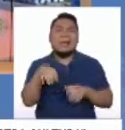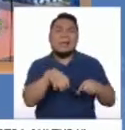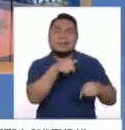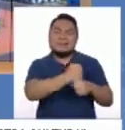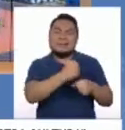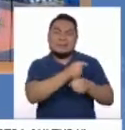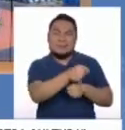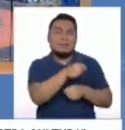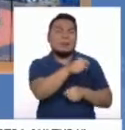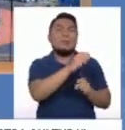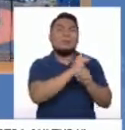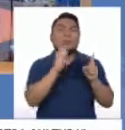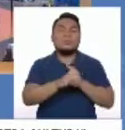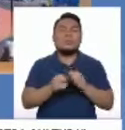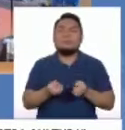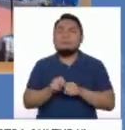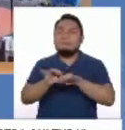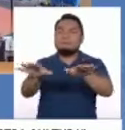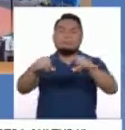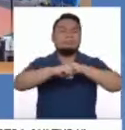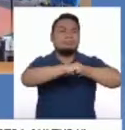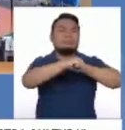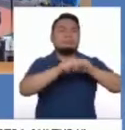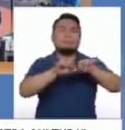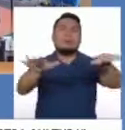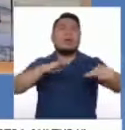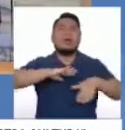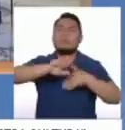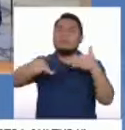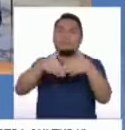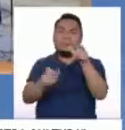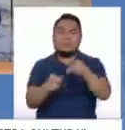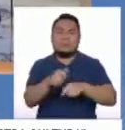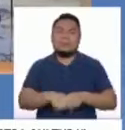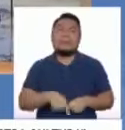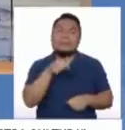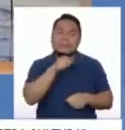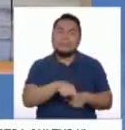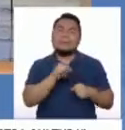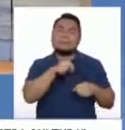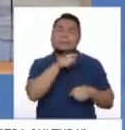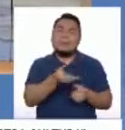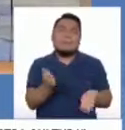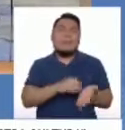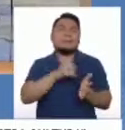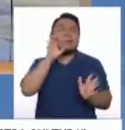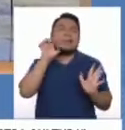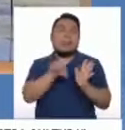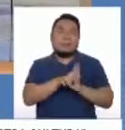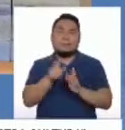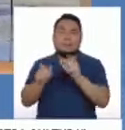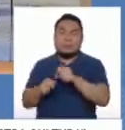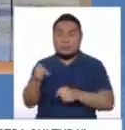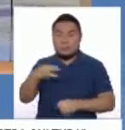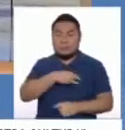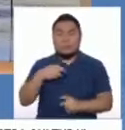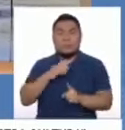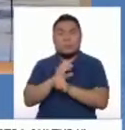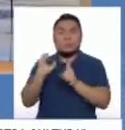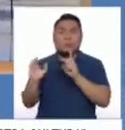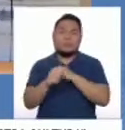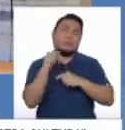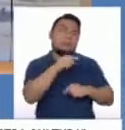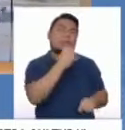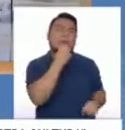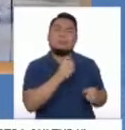que la cultura llegue a toda la gente, y ese será sobre todo su mayor ejemplo. Desde el Ministerio de Cultura lo extrañaremos